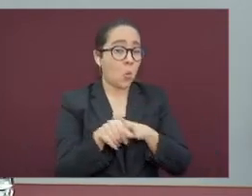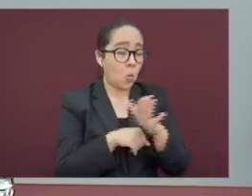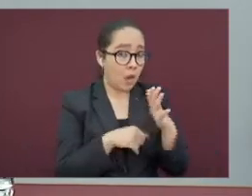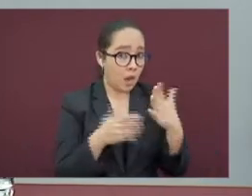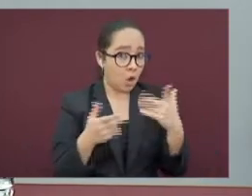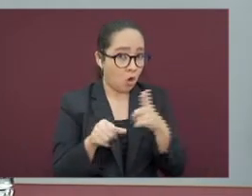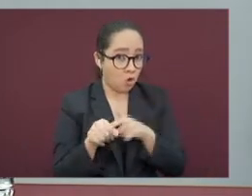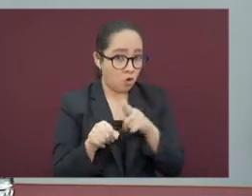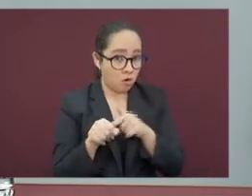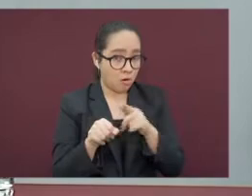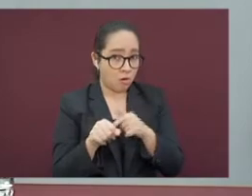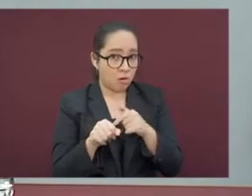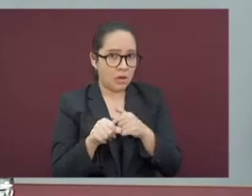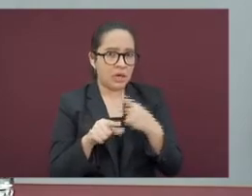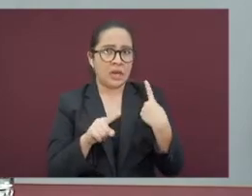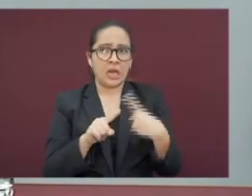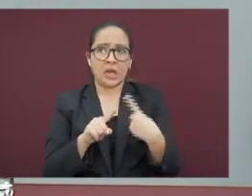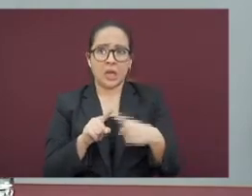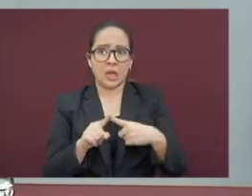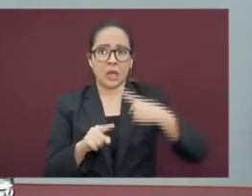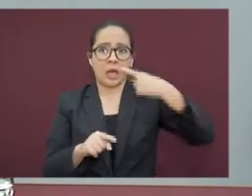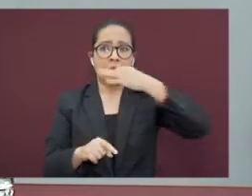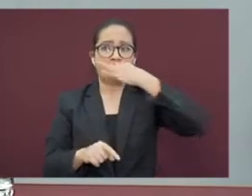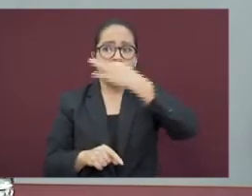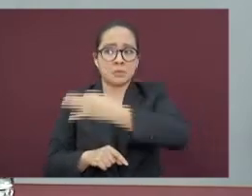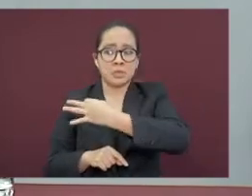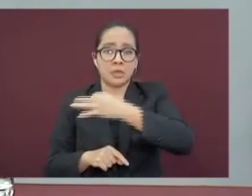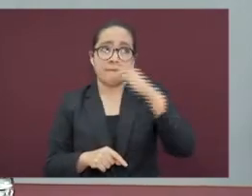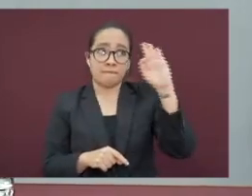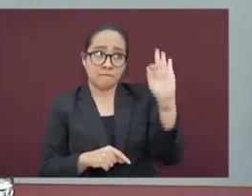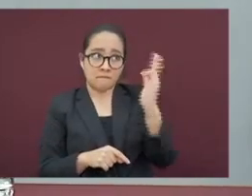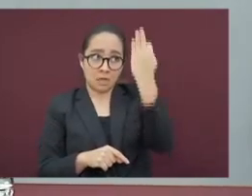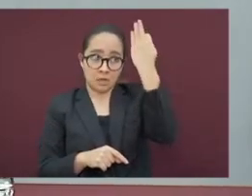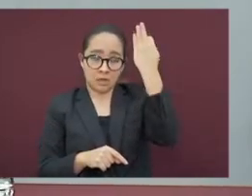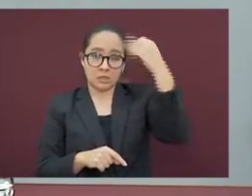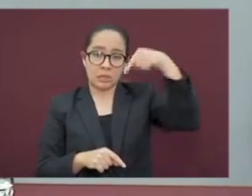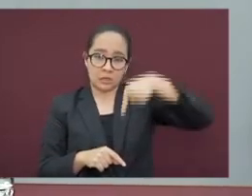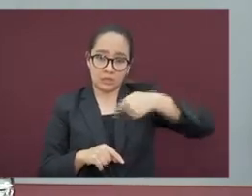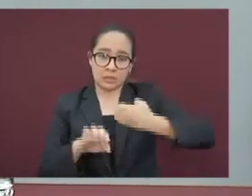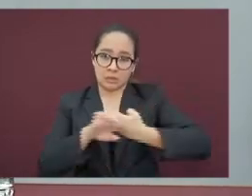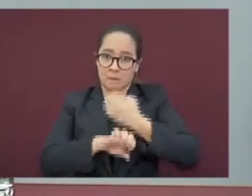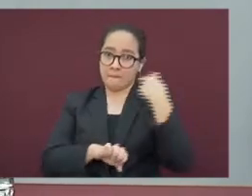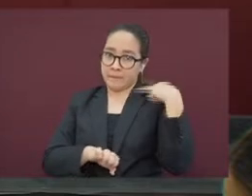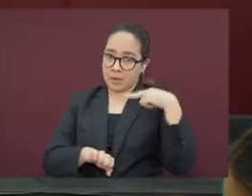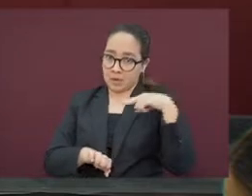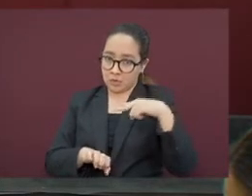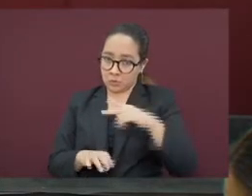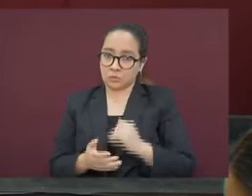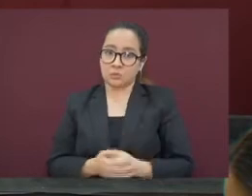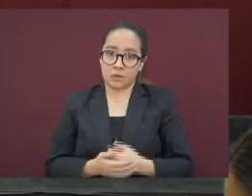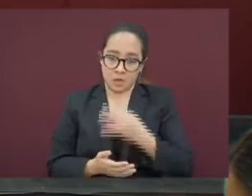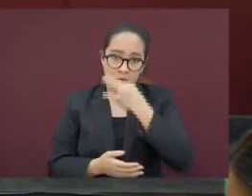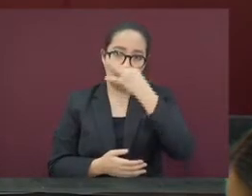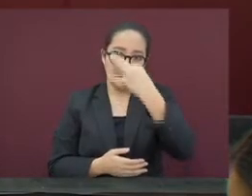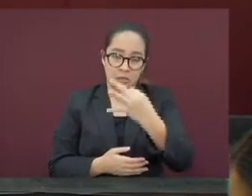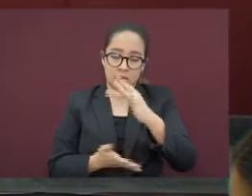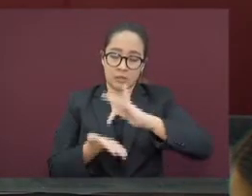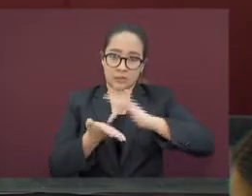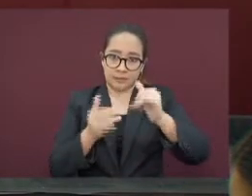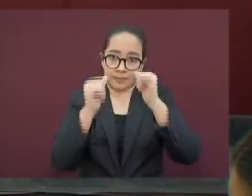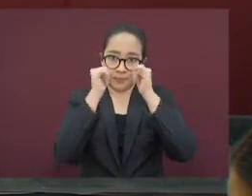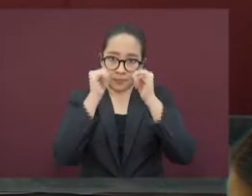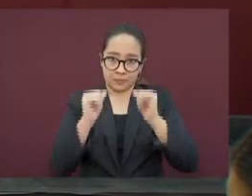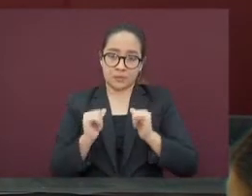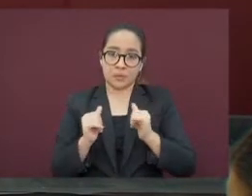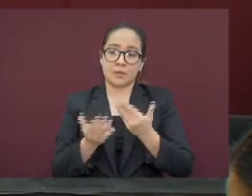marque la Federación y el Estado. Gracias por su atención. Ahora cedo la voz al Secretario de Salud.